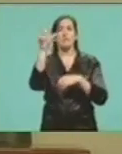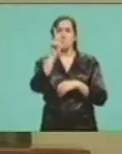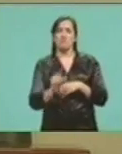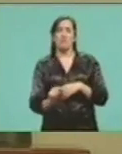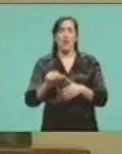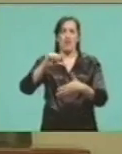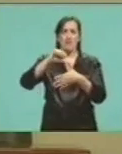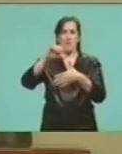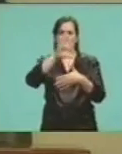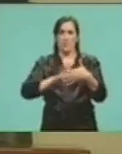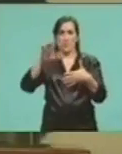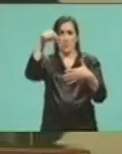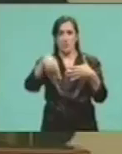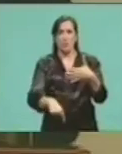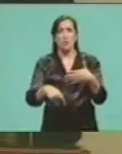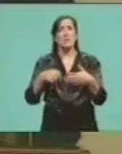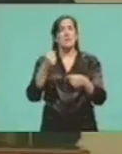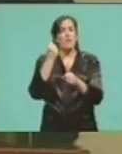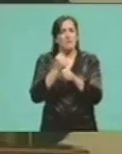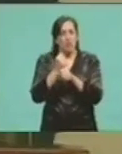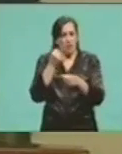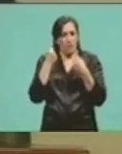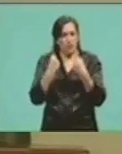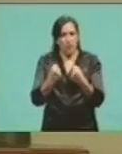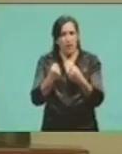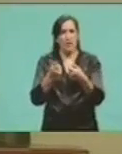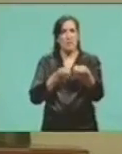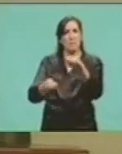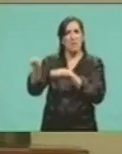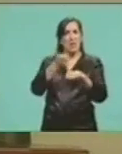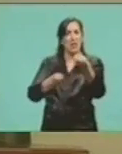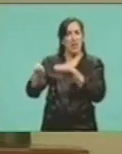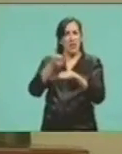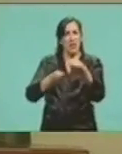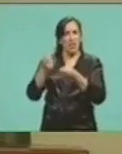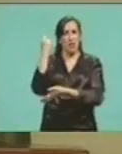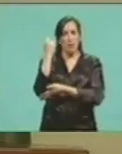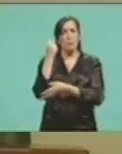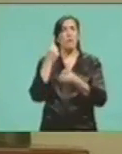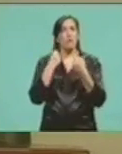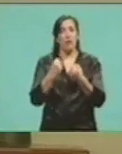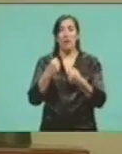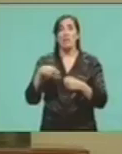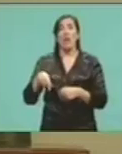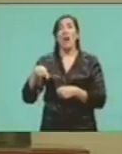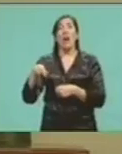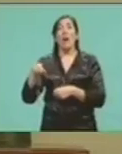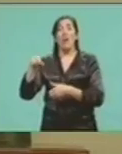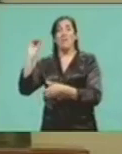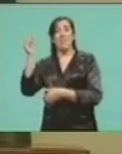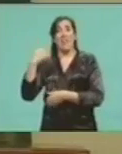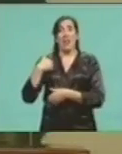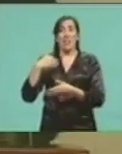un mercado regional fuerte. Por eso, como dice Dilma, el tamaño de la relación entre Brasil y Argentina tiene el